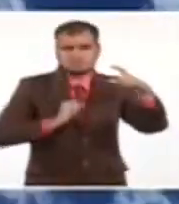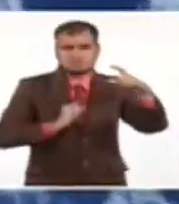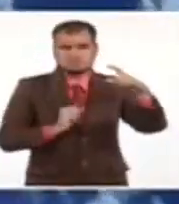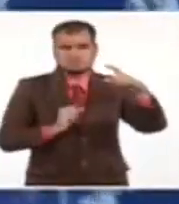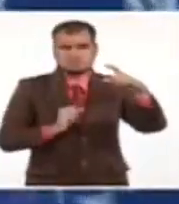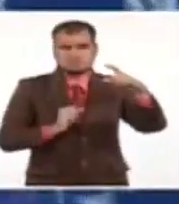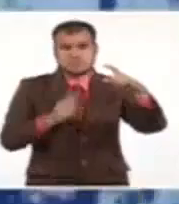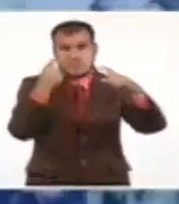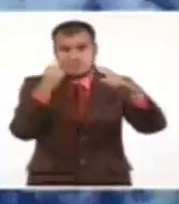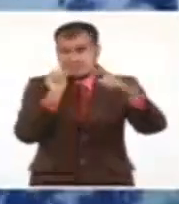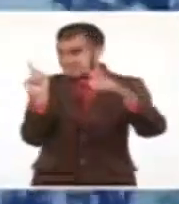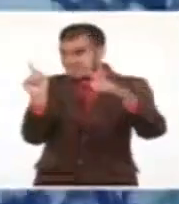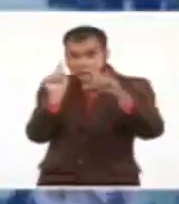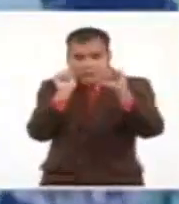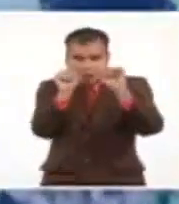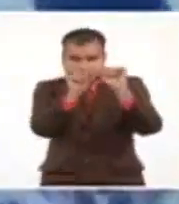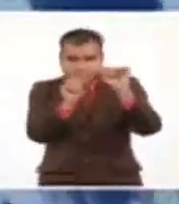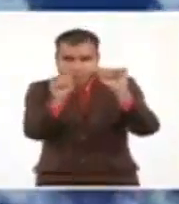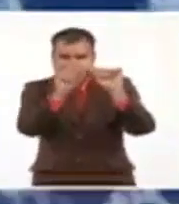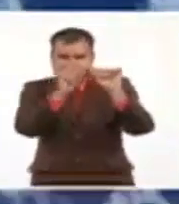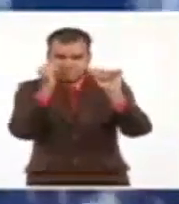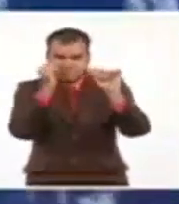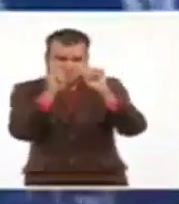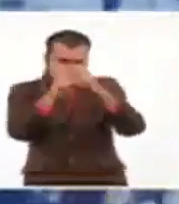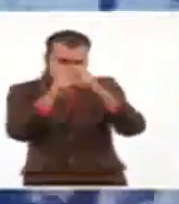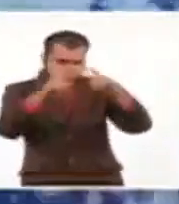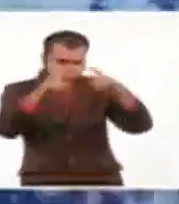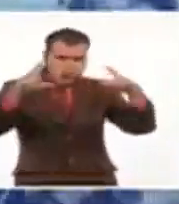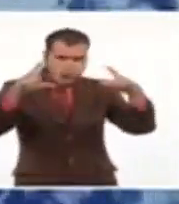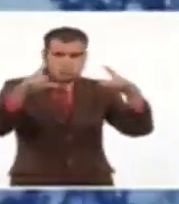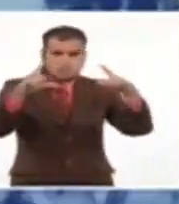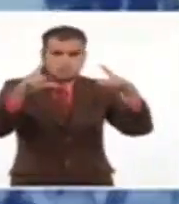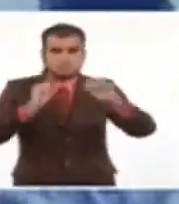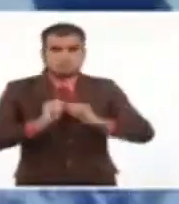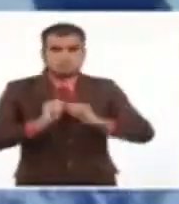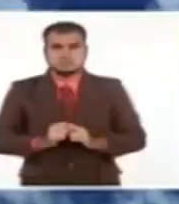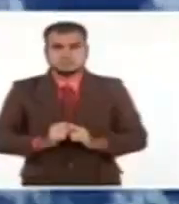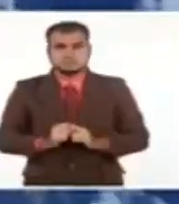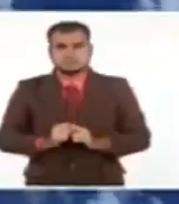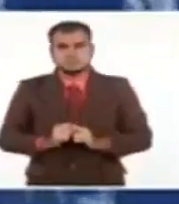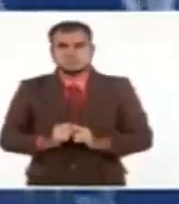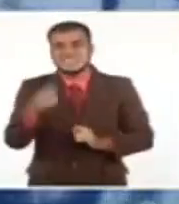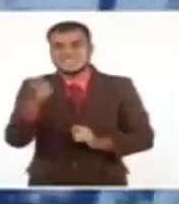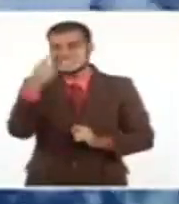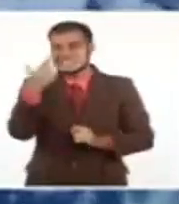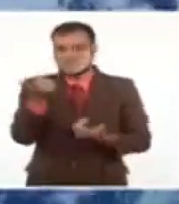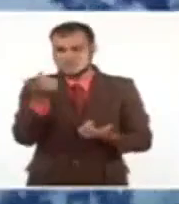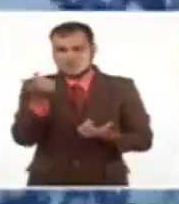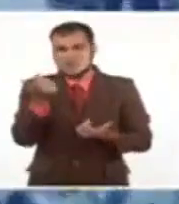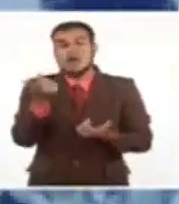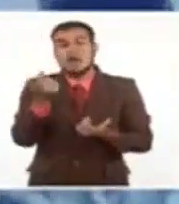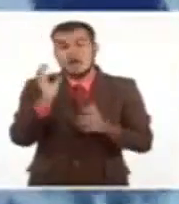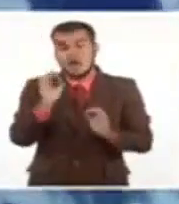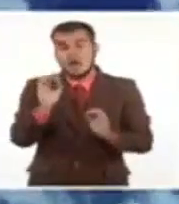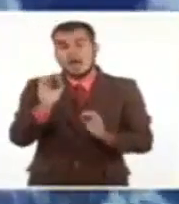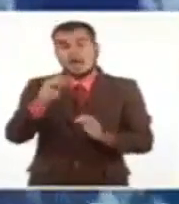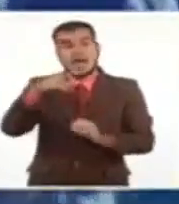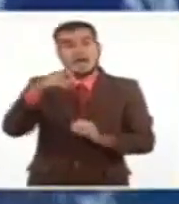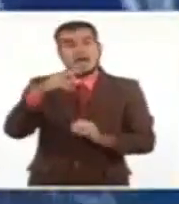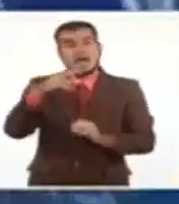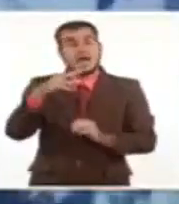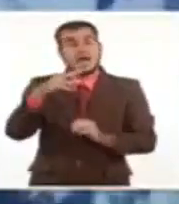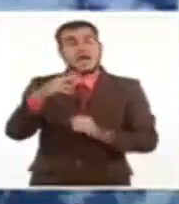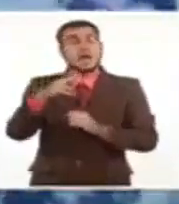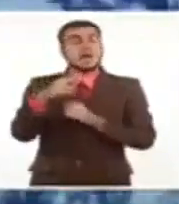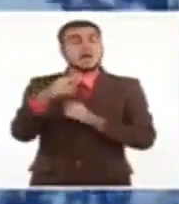estas que están surgiendo aquí. Y esas áreas están avanzando sobre Punta Tiburón, que es esta península haitiana.